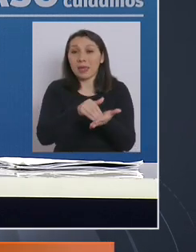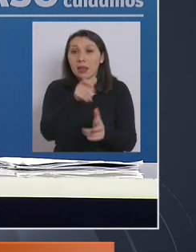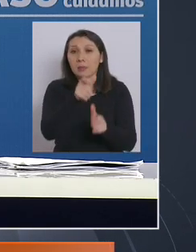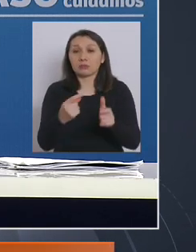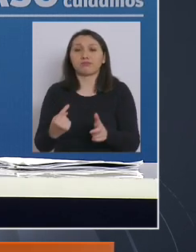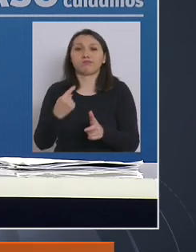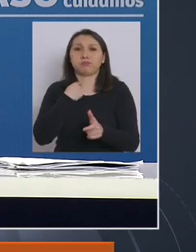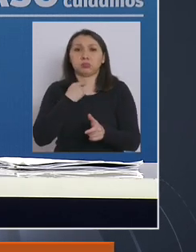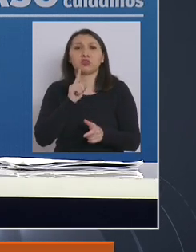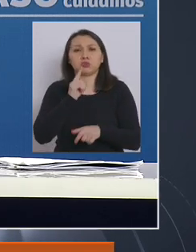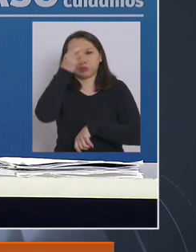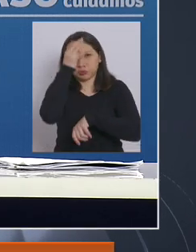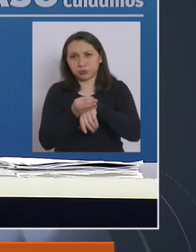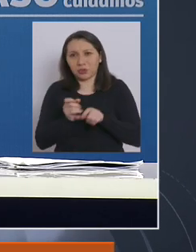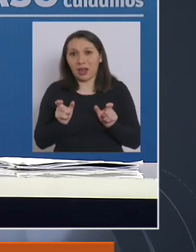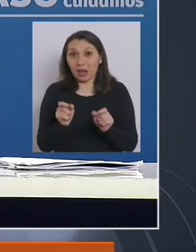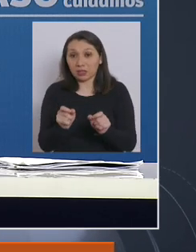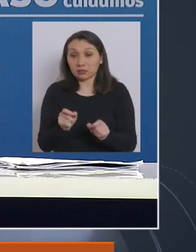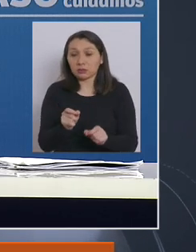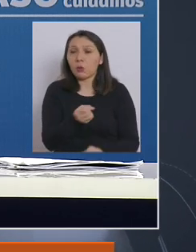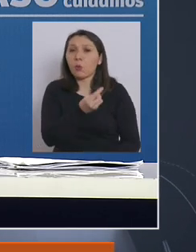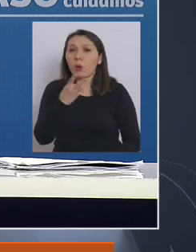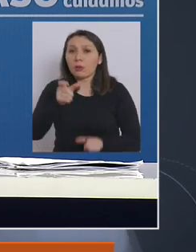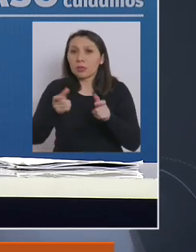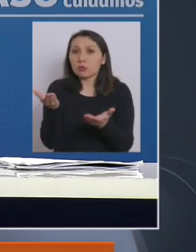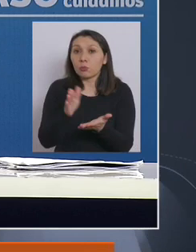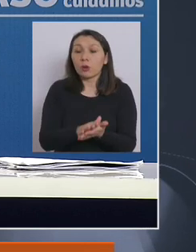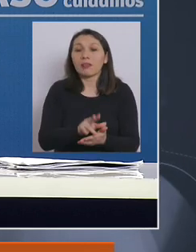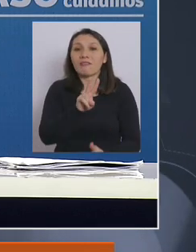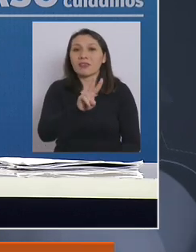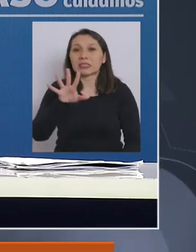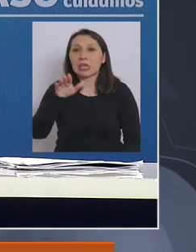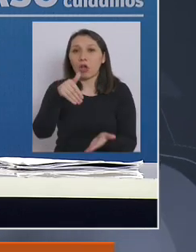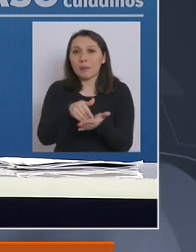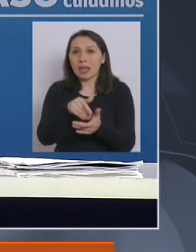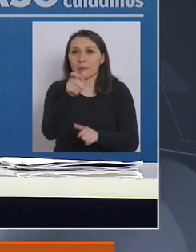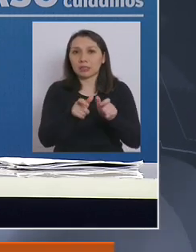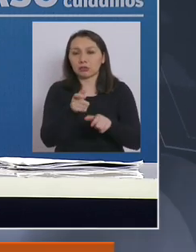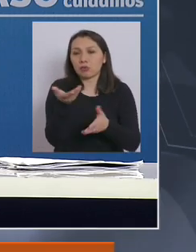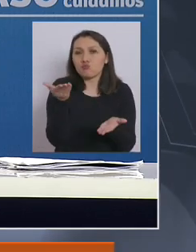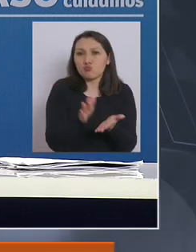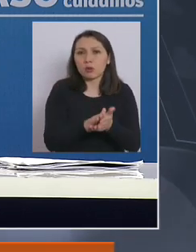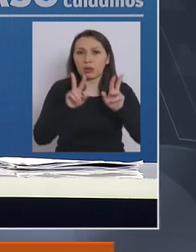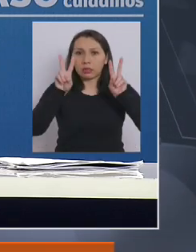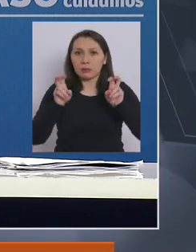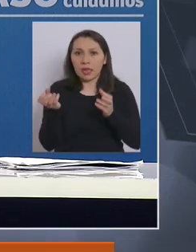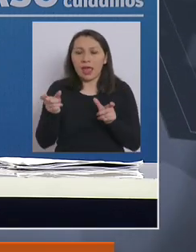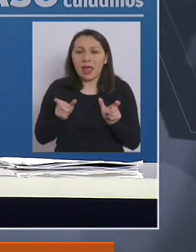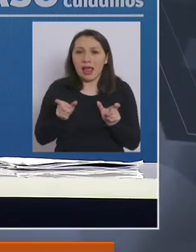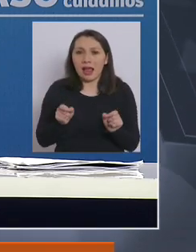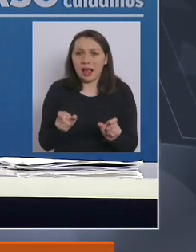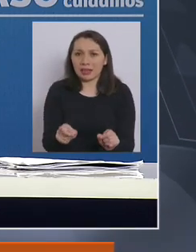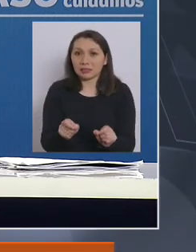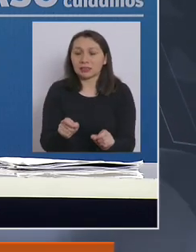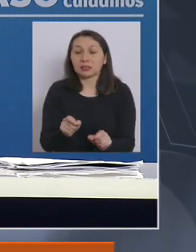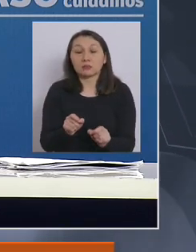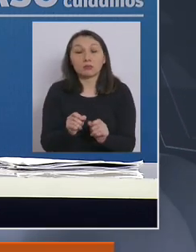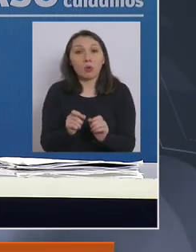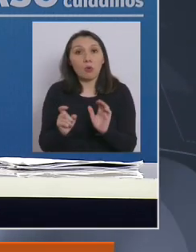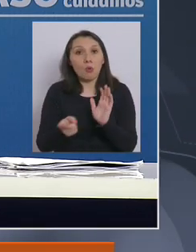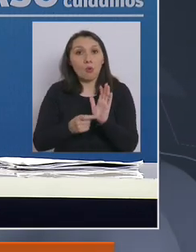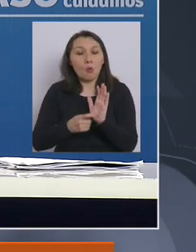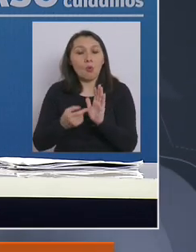afectados por cáncer y ¿saben cuántos mueren? 25.000 pacientes por cáncer. Cáncer tiene una